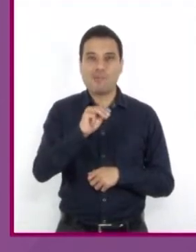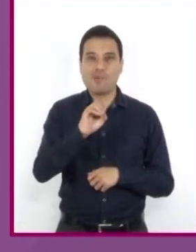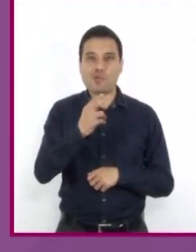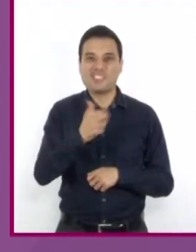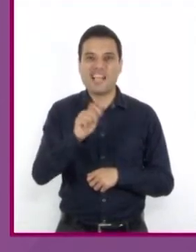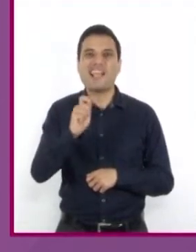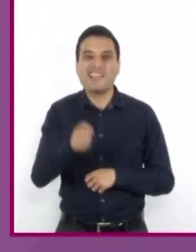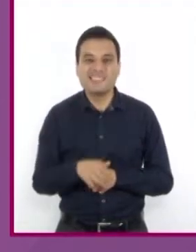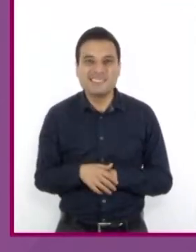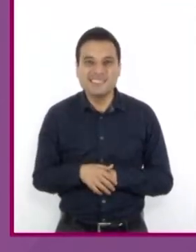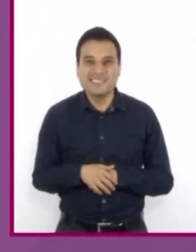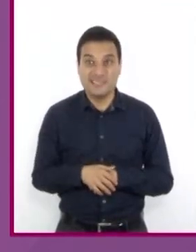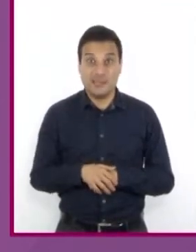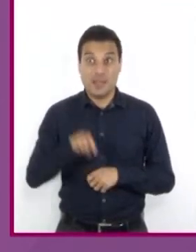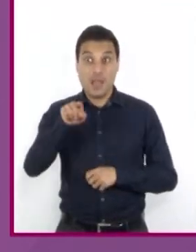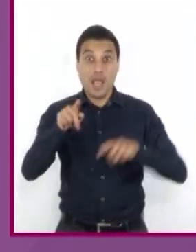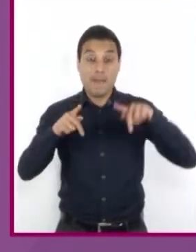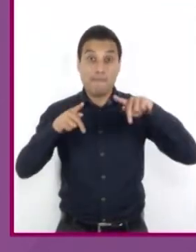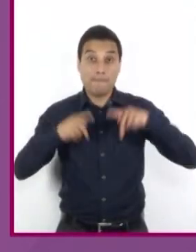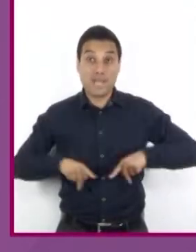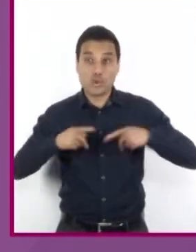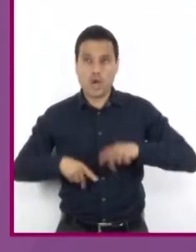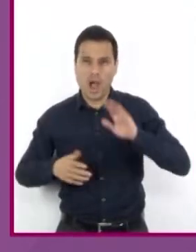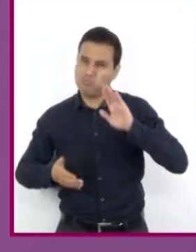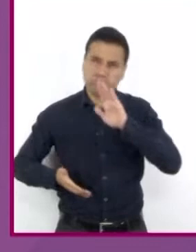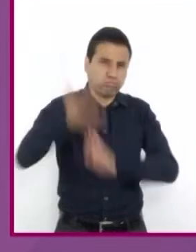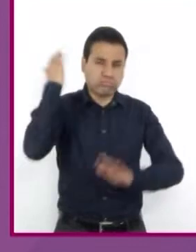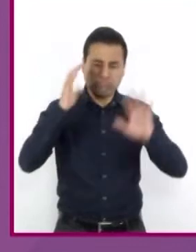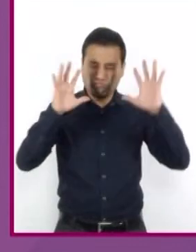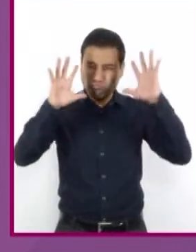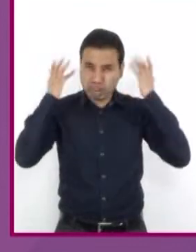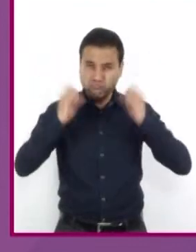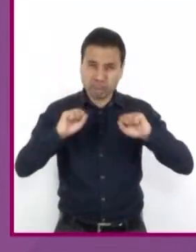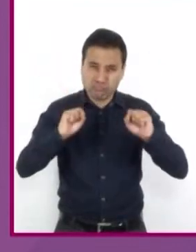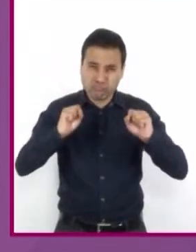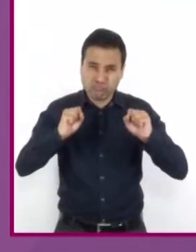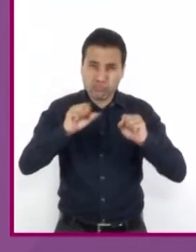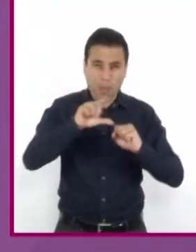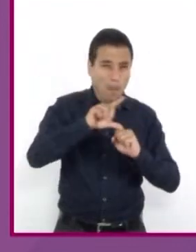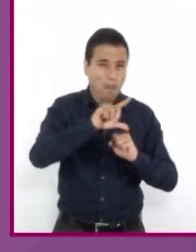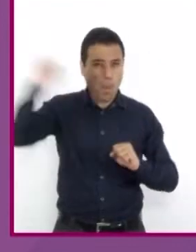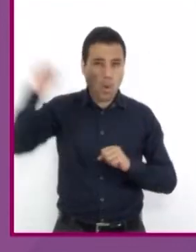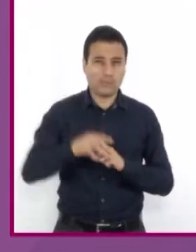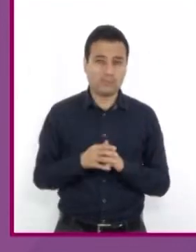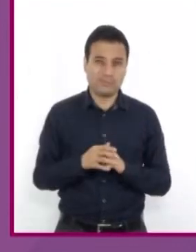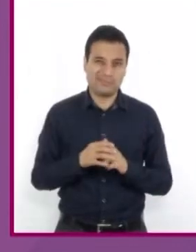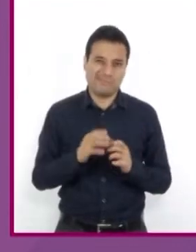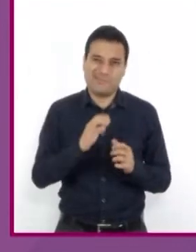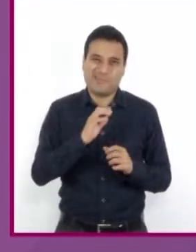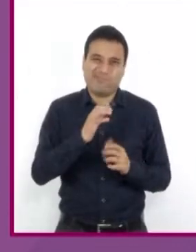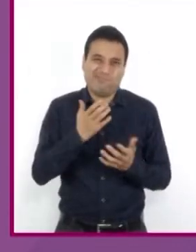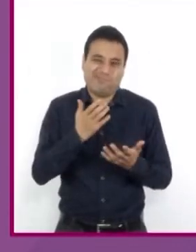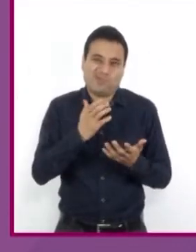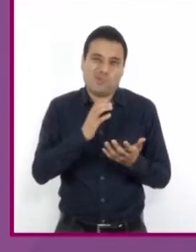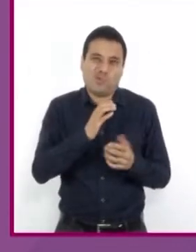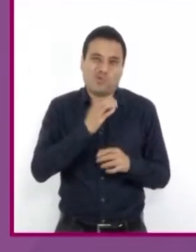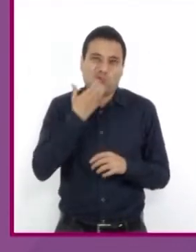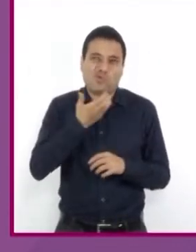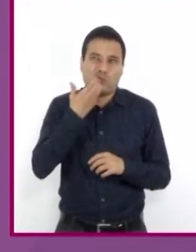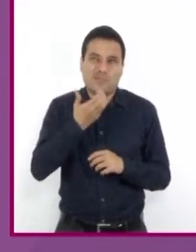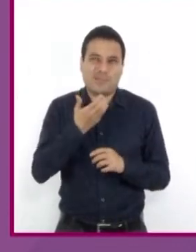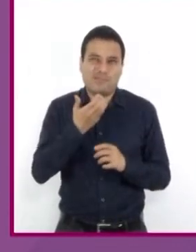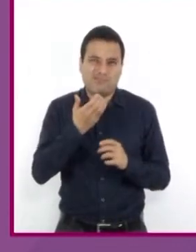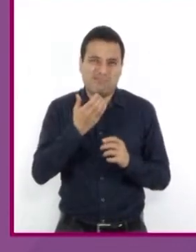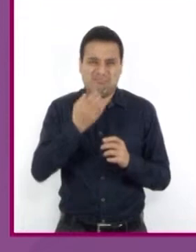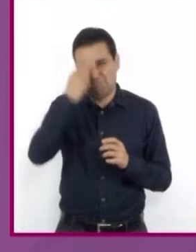quiso decir es que su interlocutor iba a toda velocidad. Es una expresión más generalizada y se utiliza casi